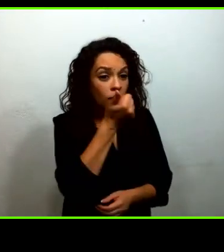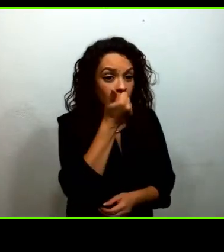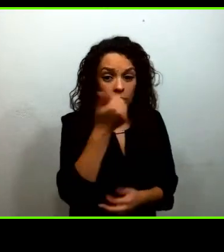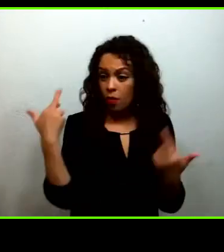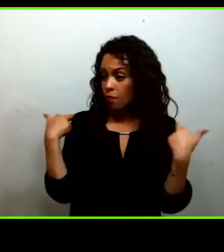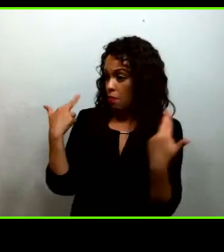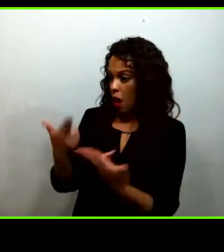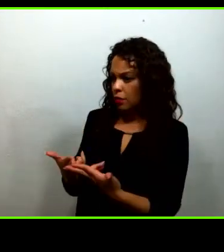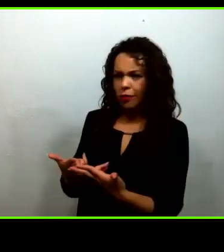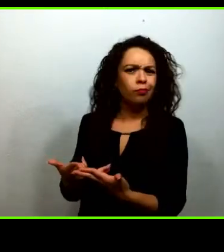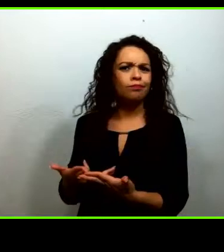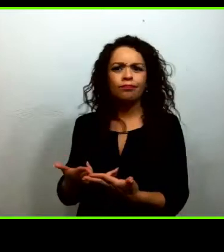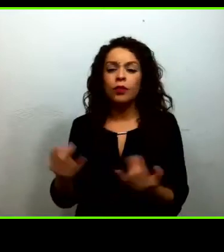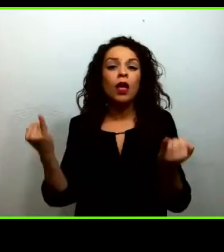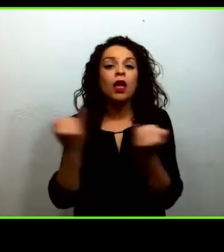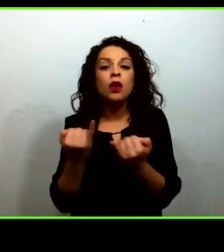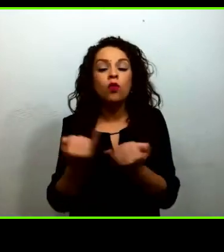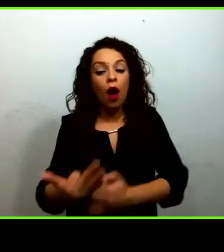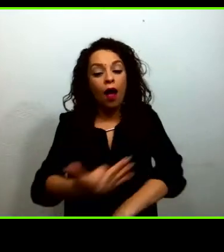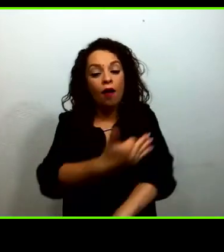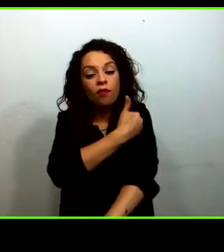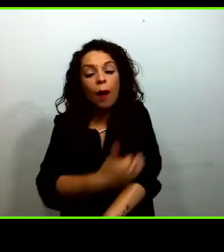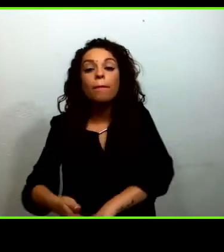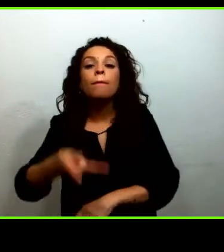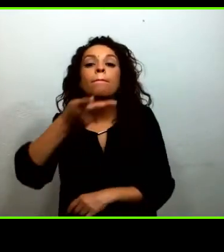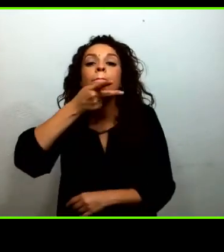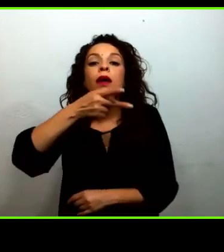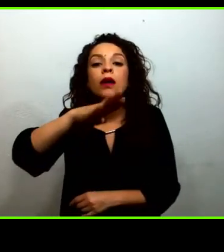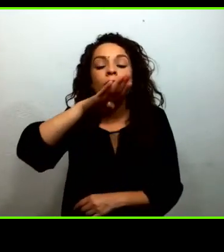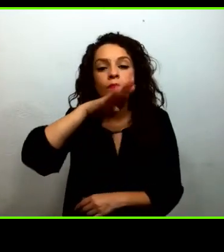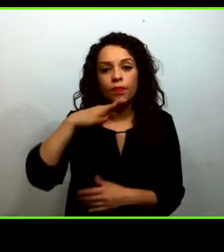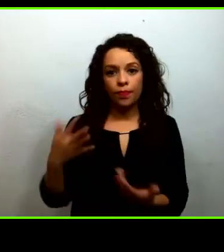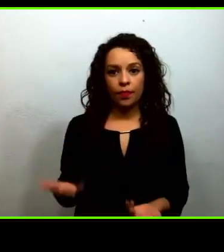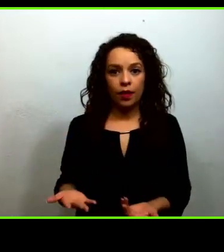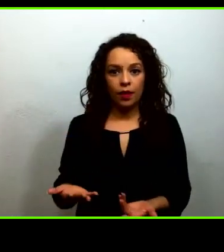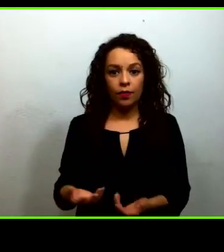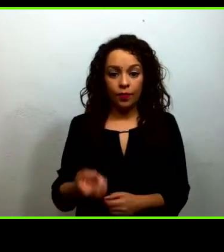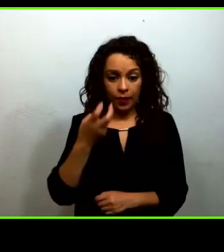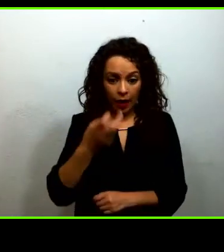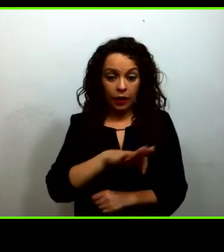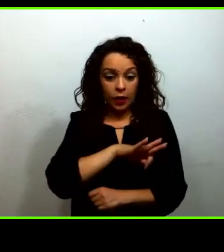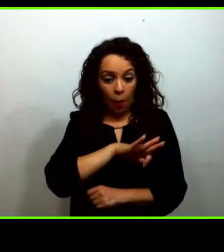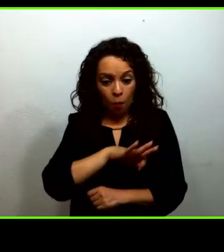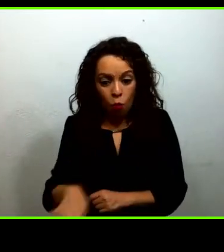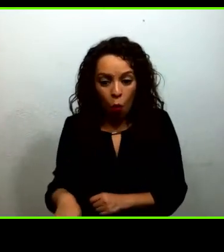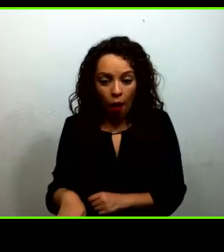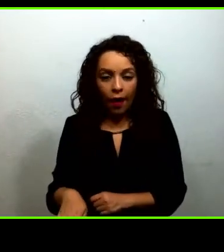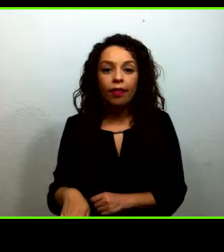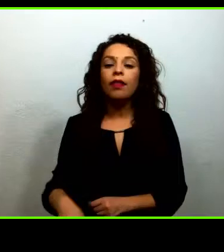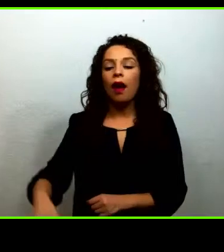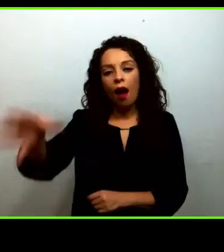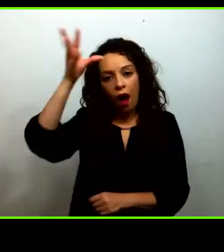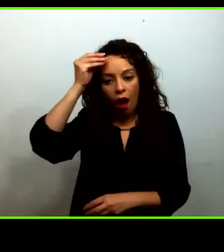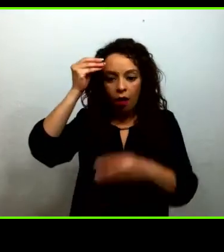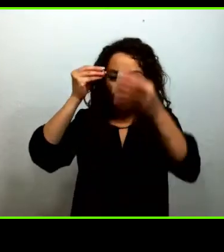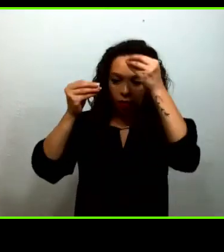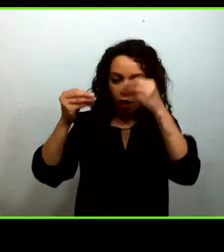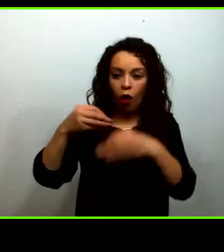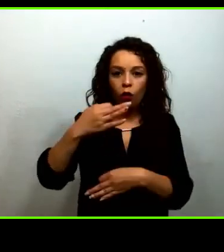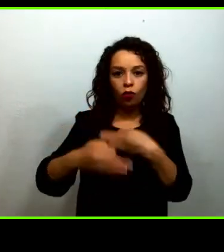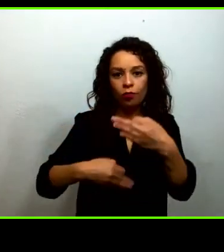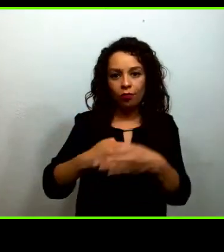también los supervisores y que permitan en estas comunidades de aprendizaje la interacción y la